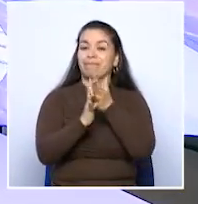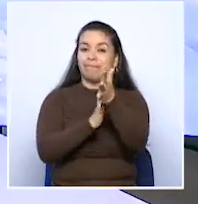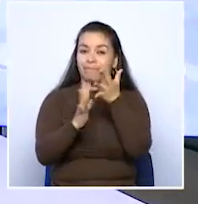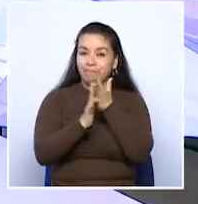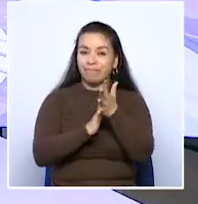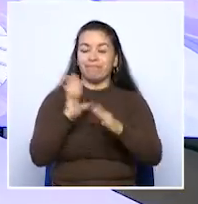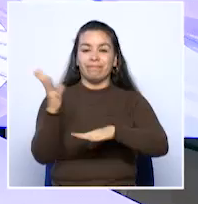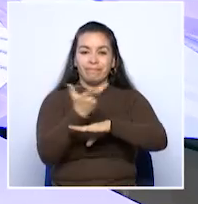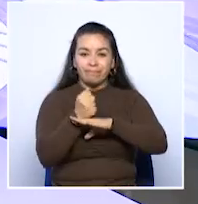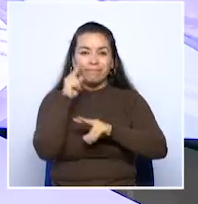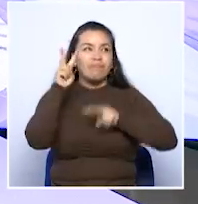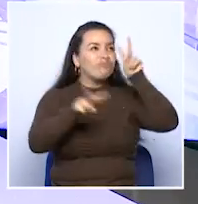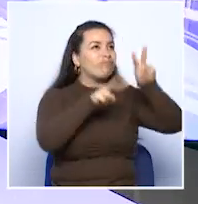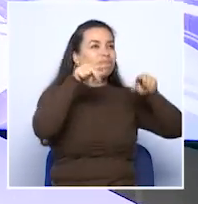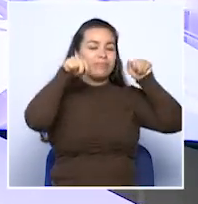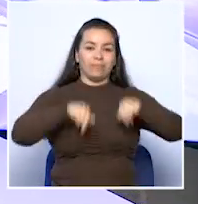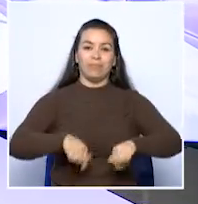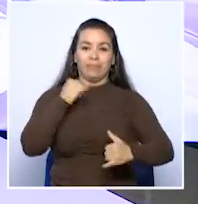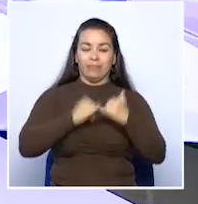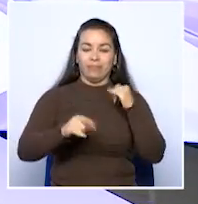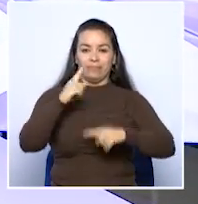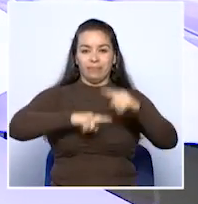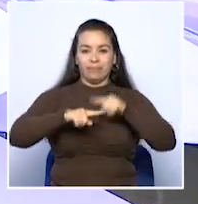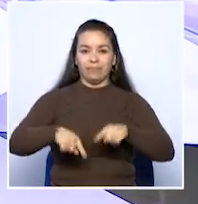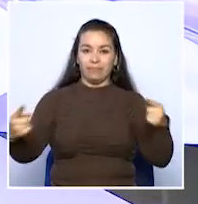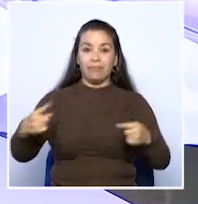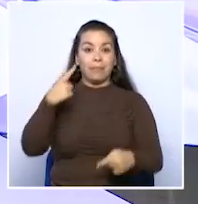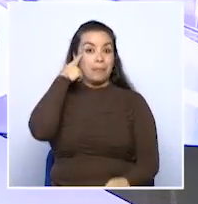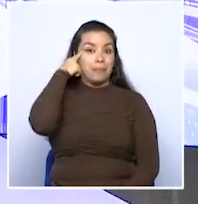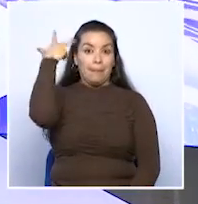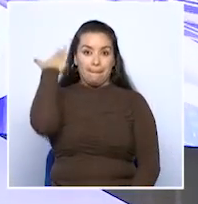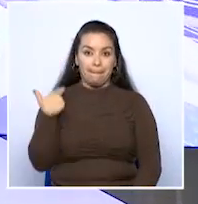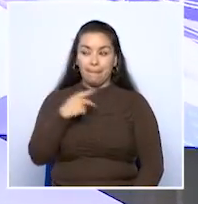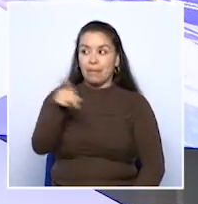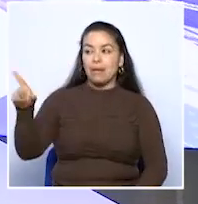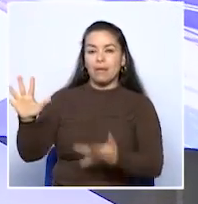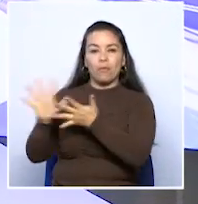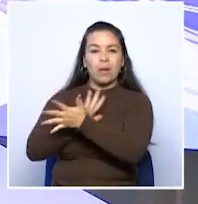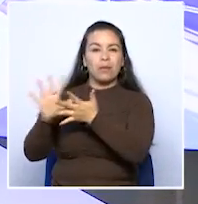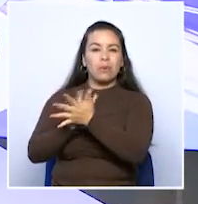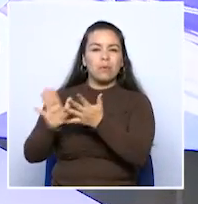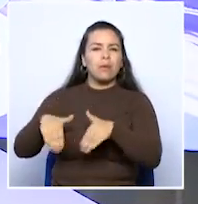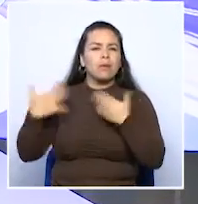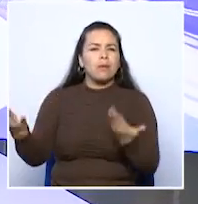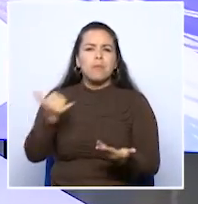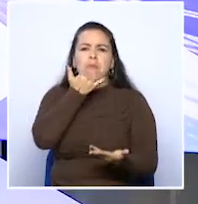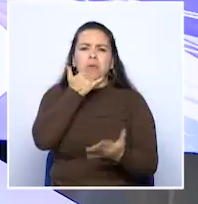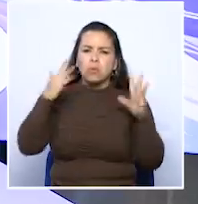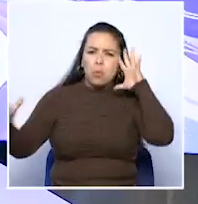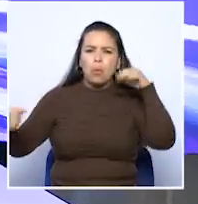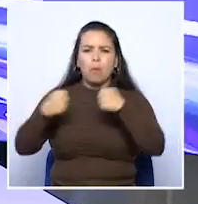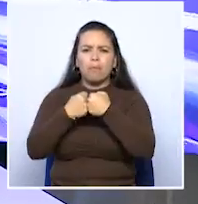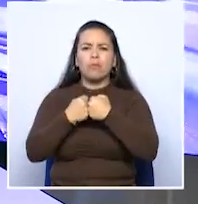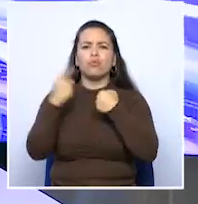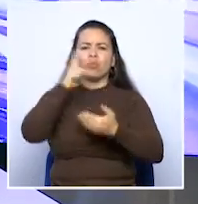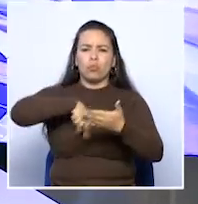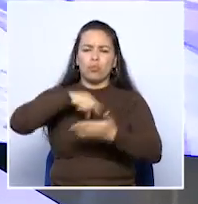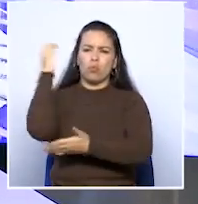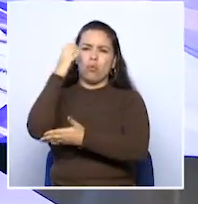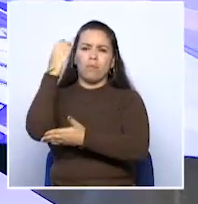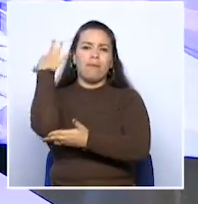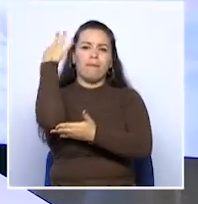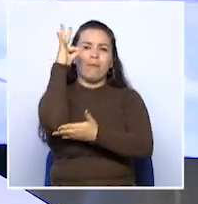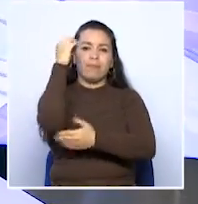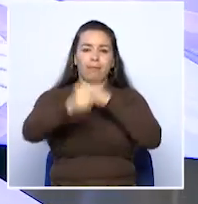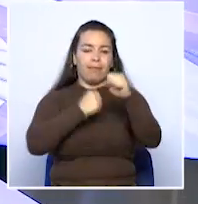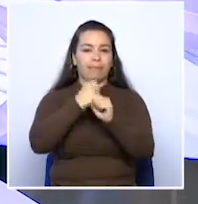arte, la cultura y el entretenimiento en Sinestrés con nuestra compañera Andrea Gudelo, quien nos tiene información sobre el convenio que ha suscrito Colombia con Francia en el